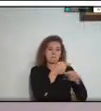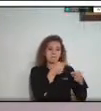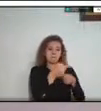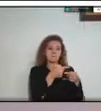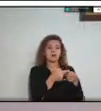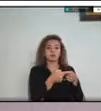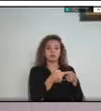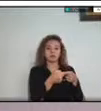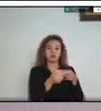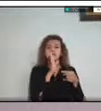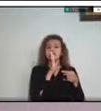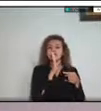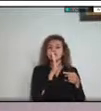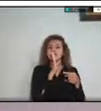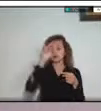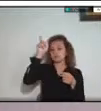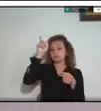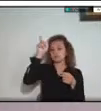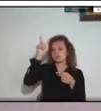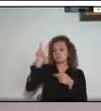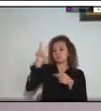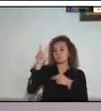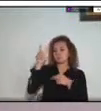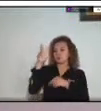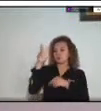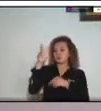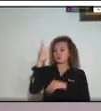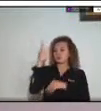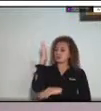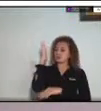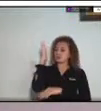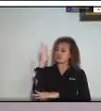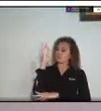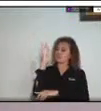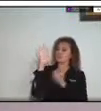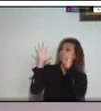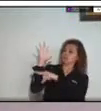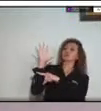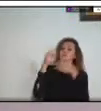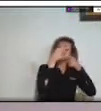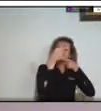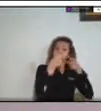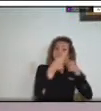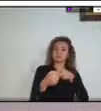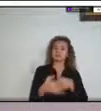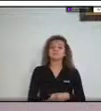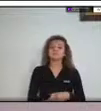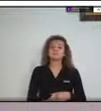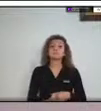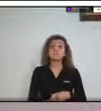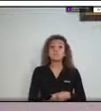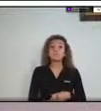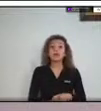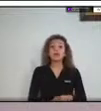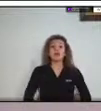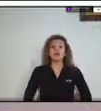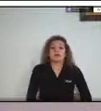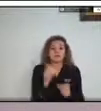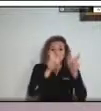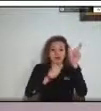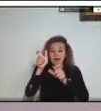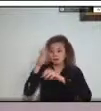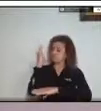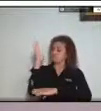al que va dirigida la pregunta. Cada panelista ofrecerá una charla de 20 minutos durante los cuales